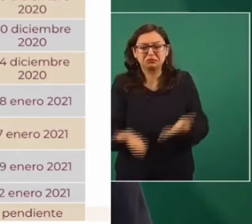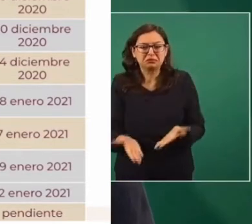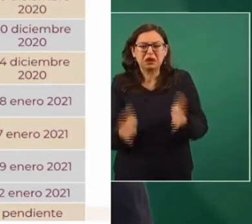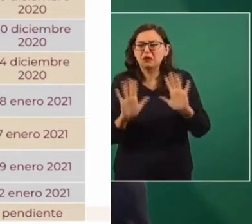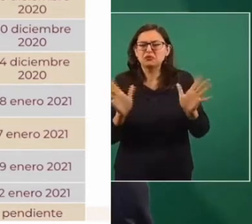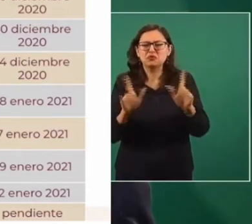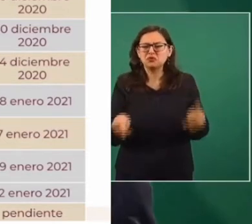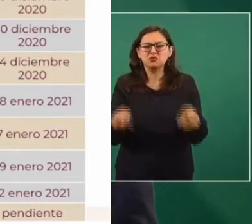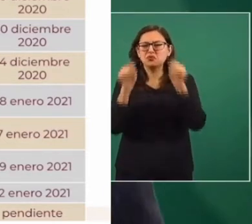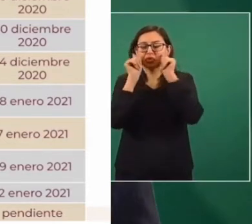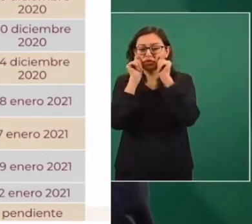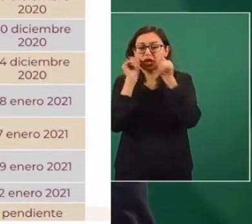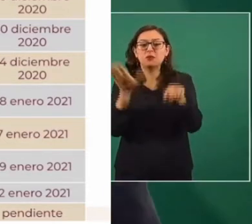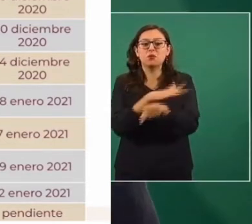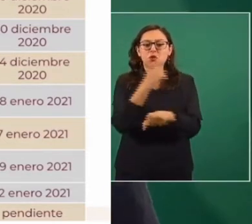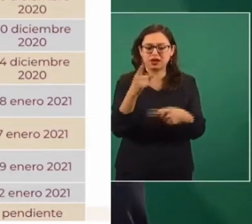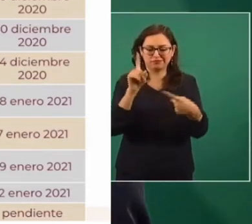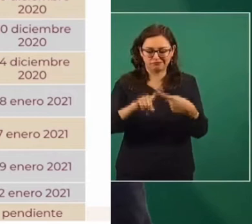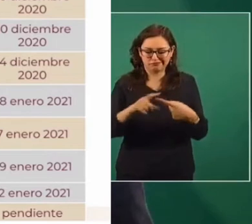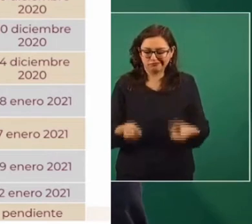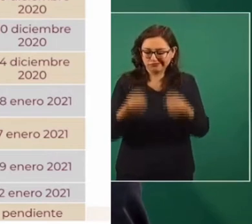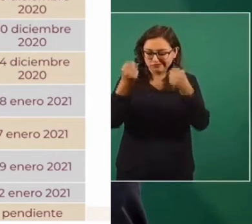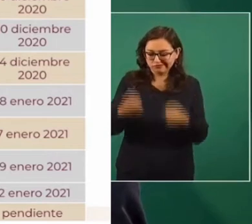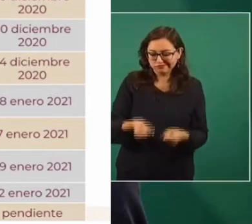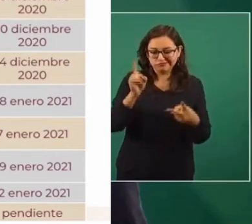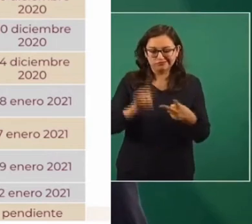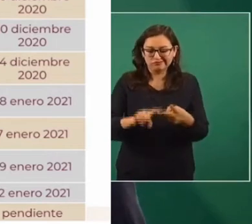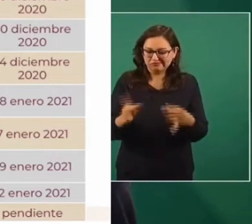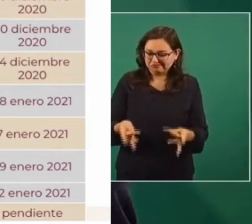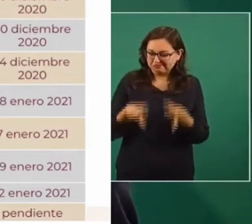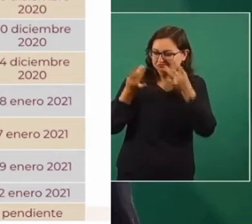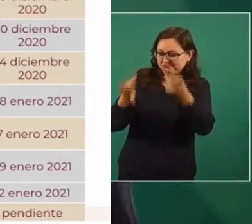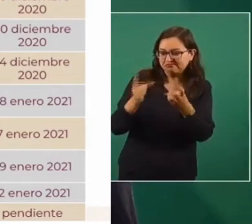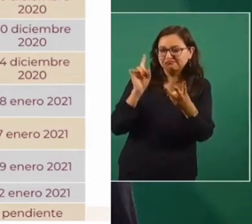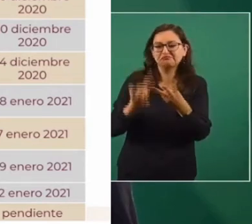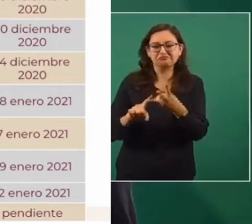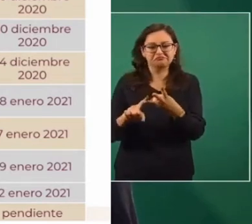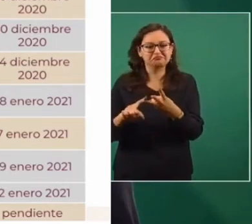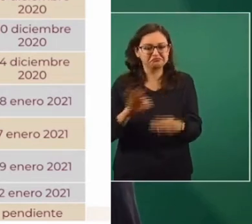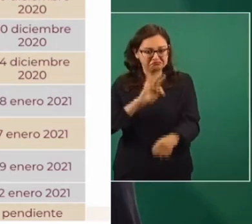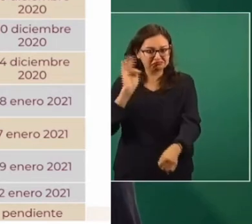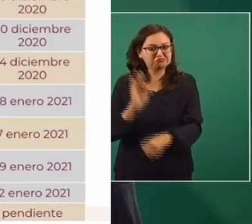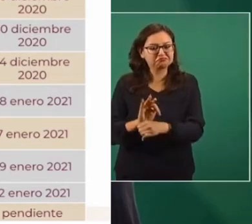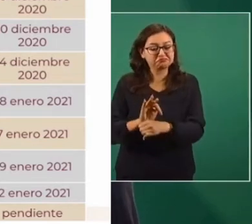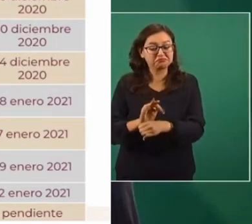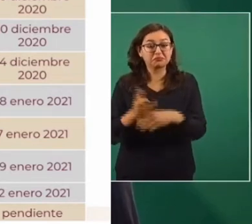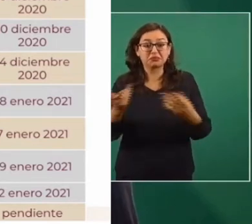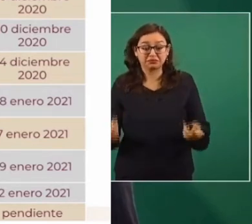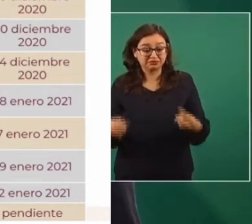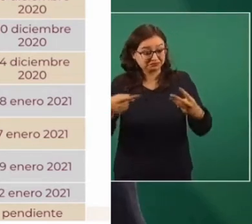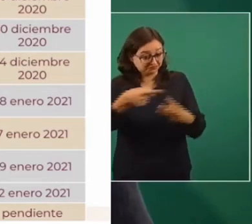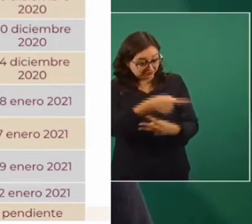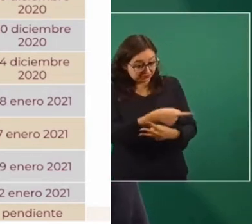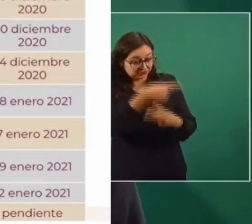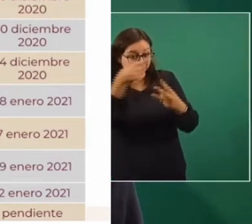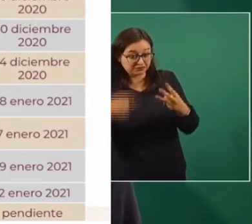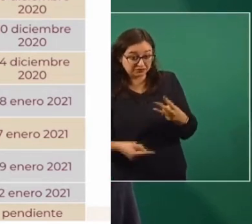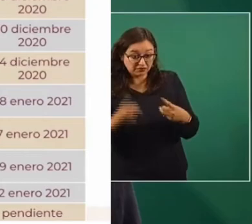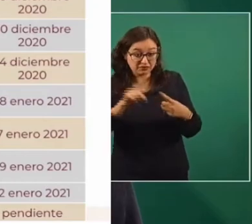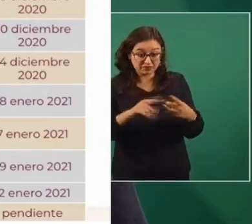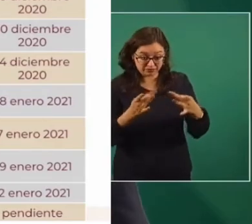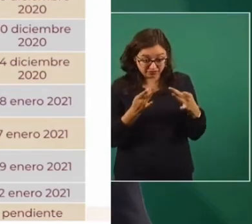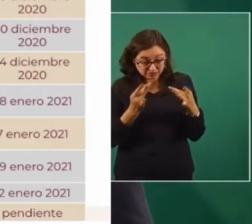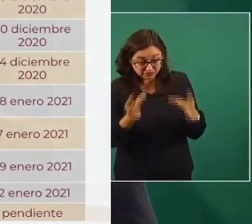tenemos que tenerlo clarísimo. En México no se va a aceptar ninguna vacuna si no demuestra ser de